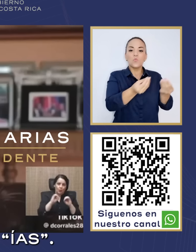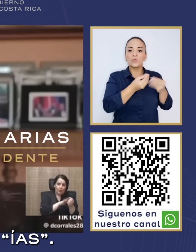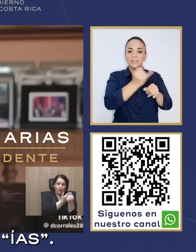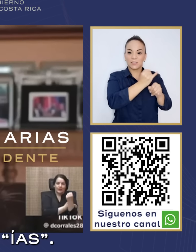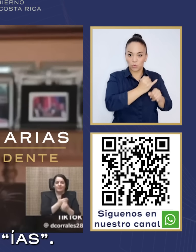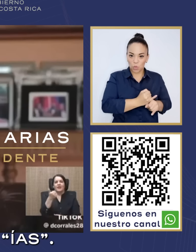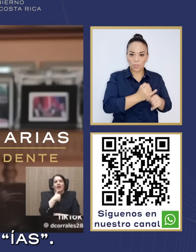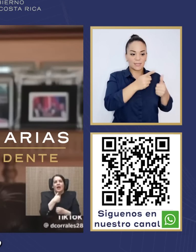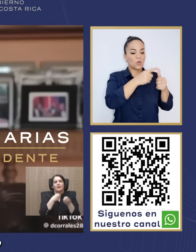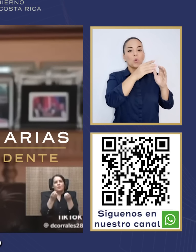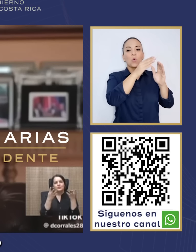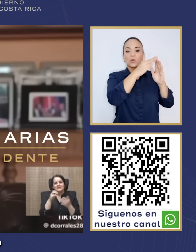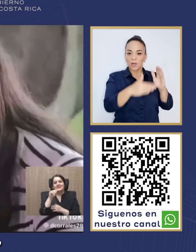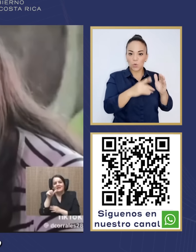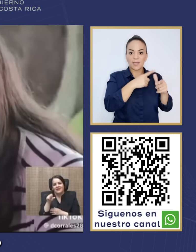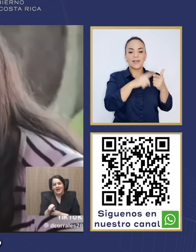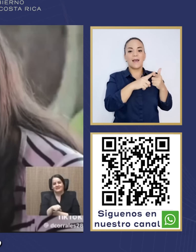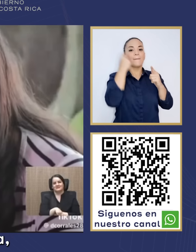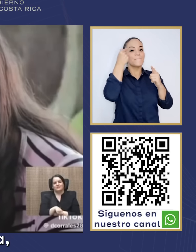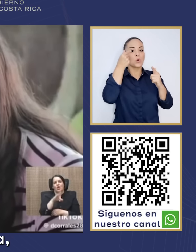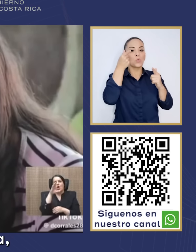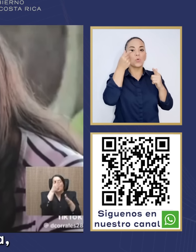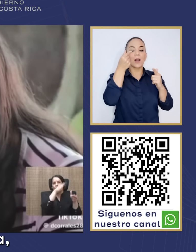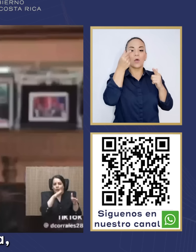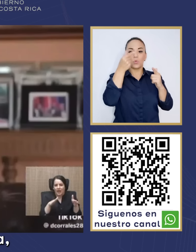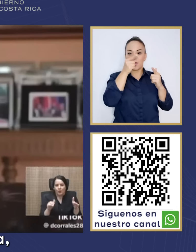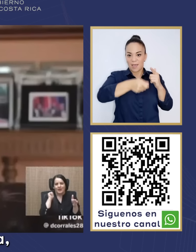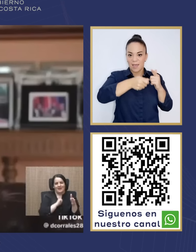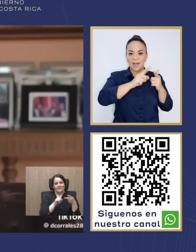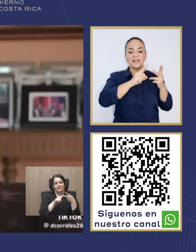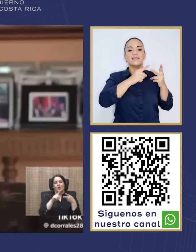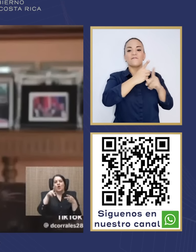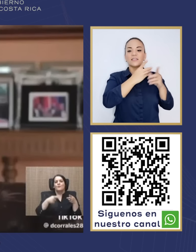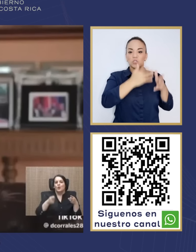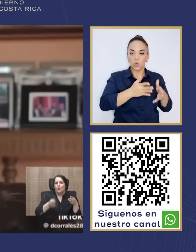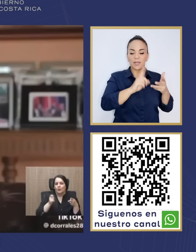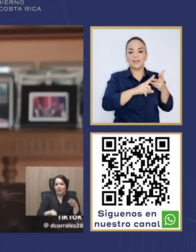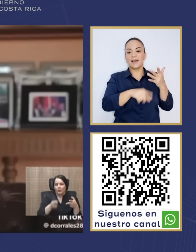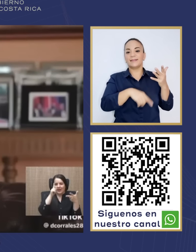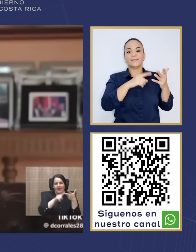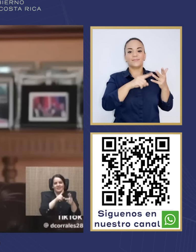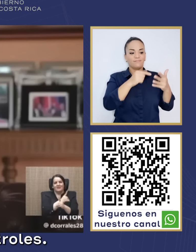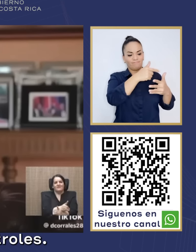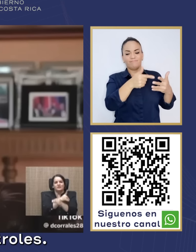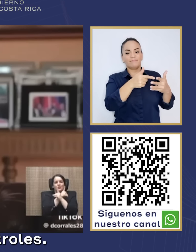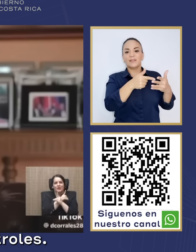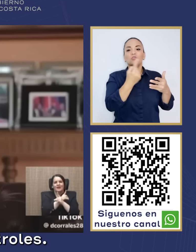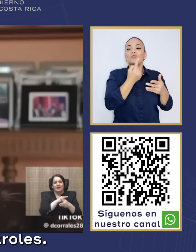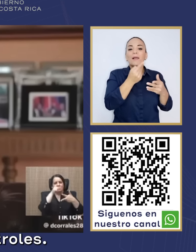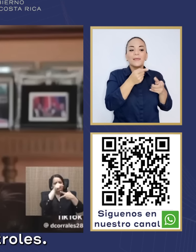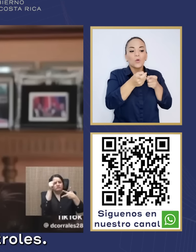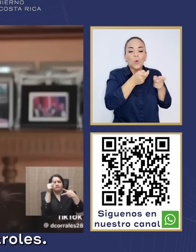IAS, Contraloría, Procuraduría, Defensoría, que son